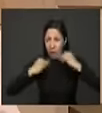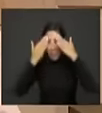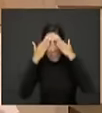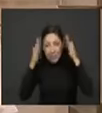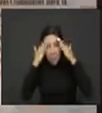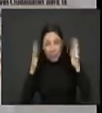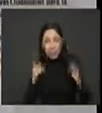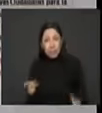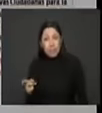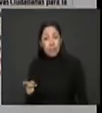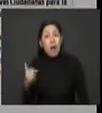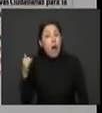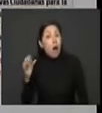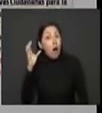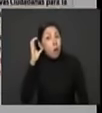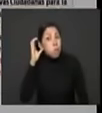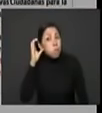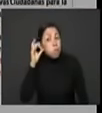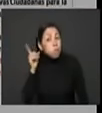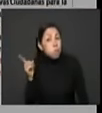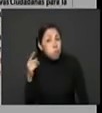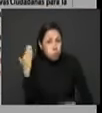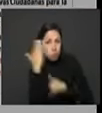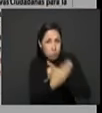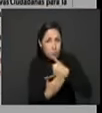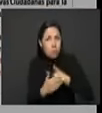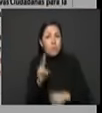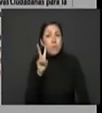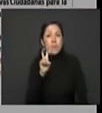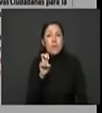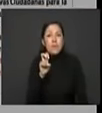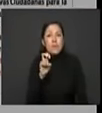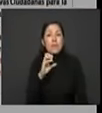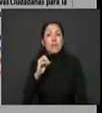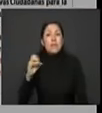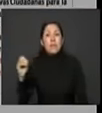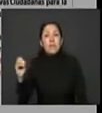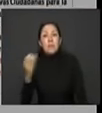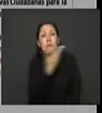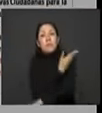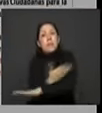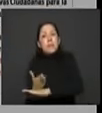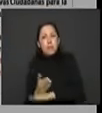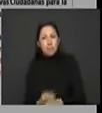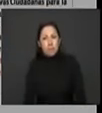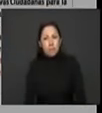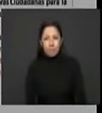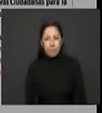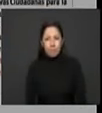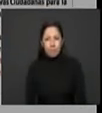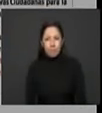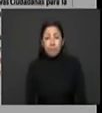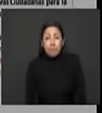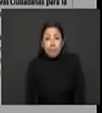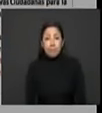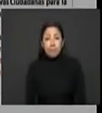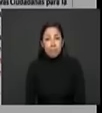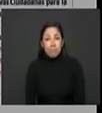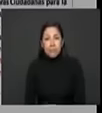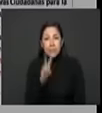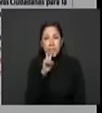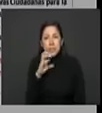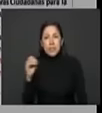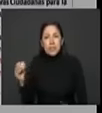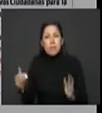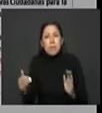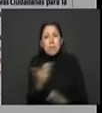¿Saben cuánto tiene hoy en día para todo el país? 700 millones de pesos. 700 millones de pesos. Eso es todo lo que el Estado colombiano